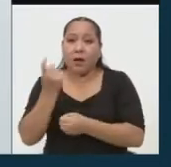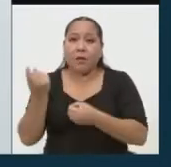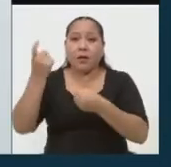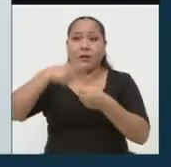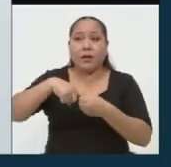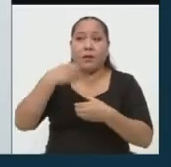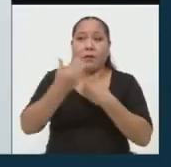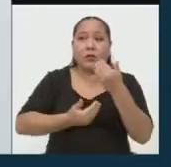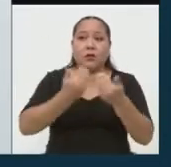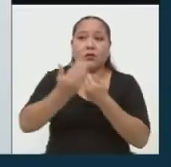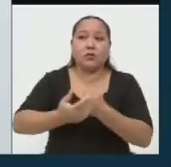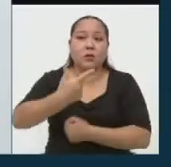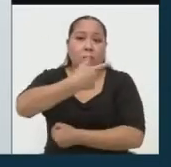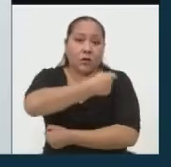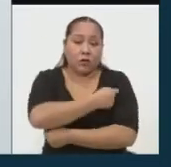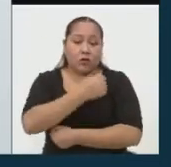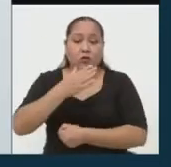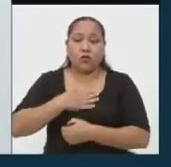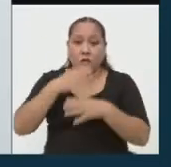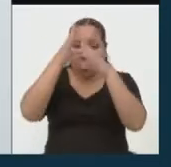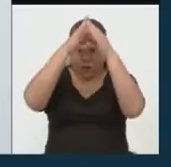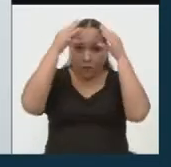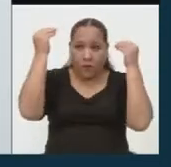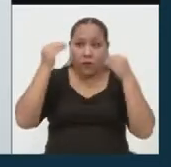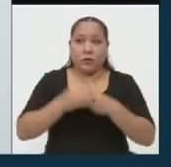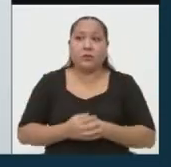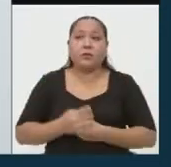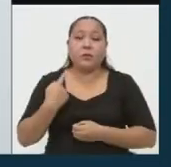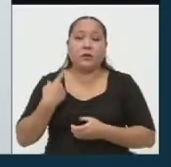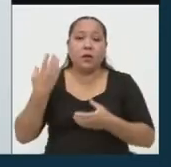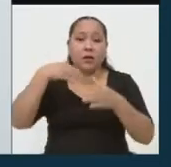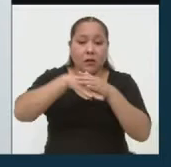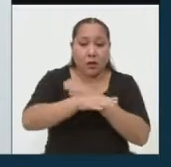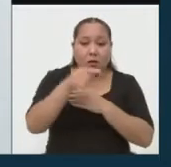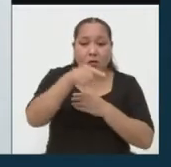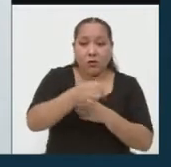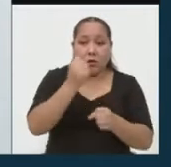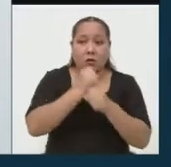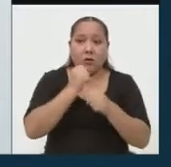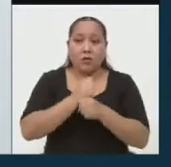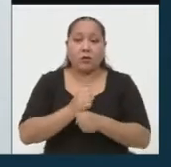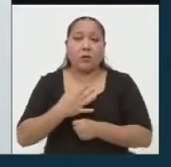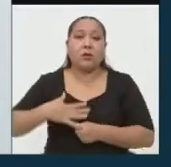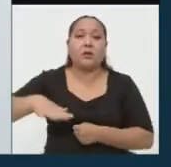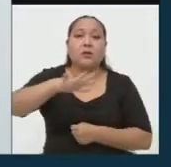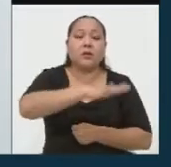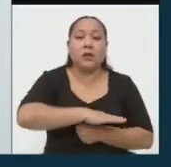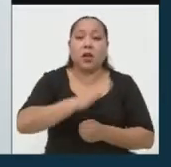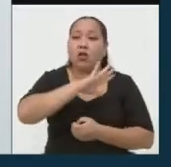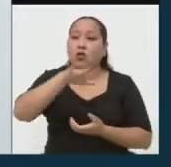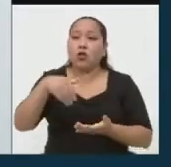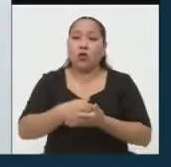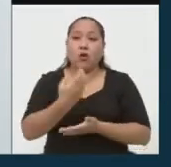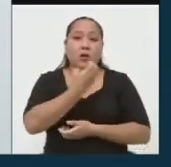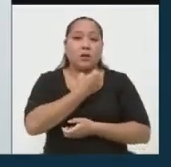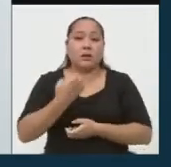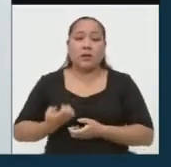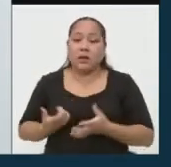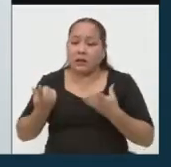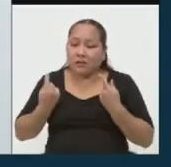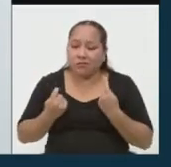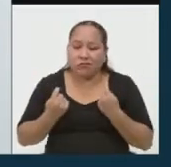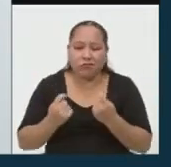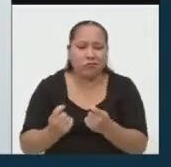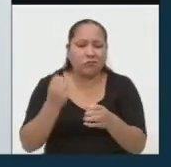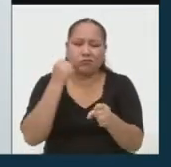del proceso de vacunación. Como enfermera, estando en la cancha, les puedo decir que todo el aparato del Estado está haciendo un gran